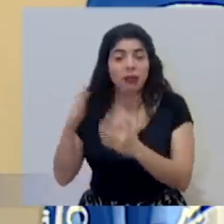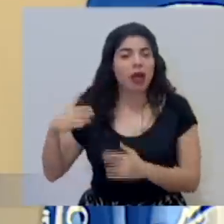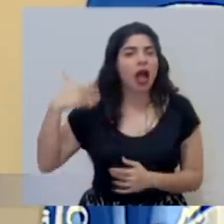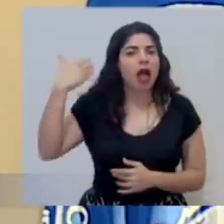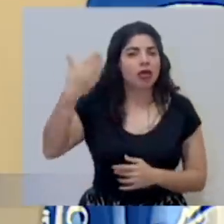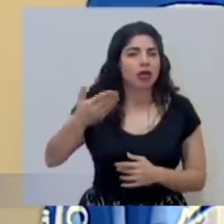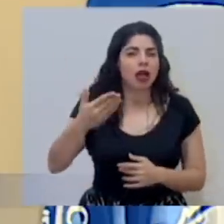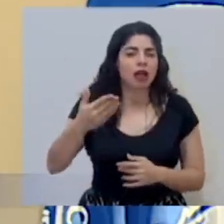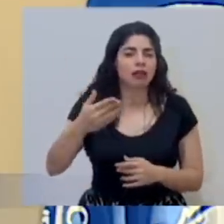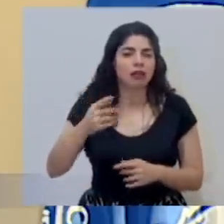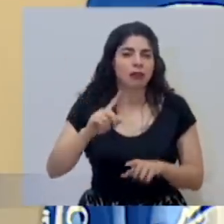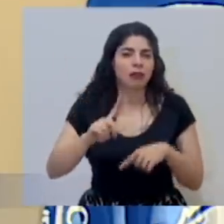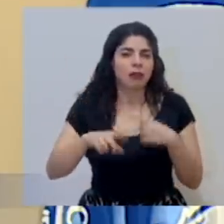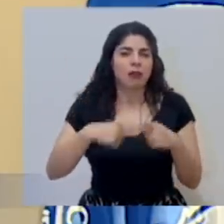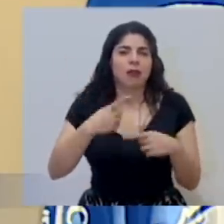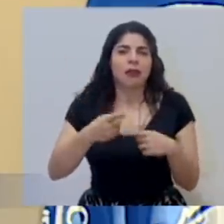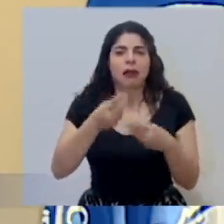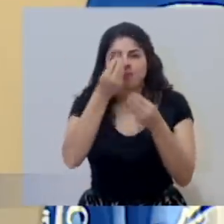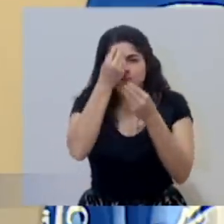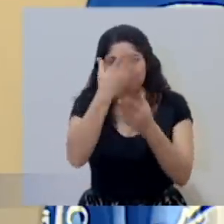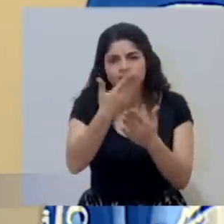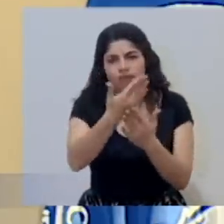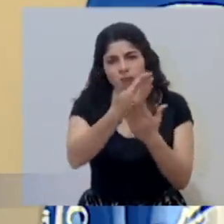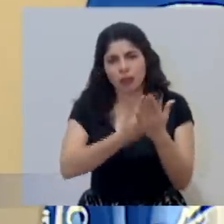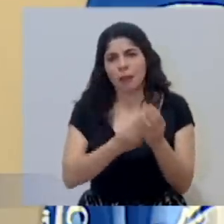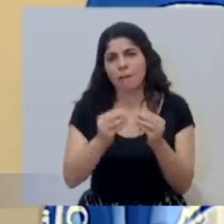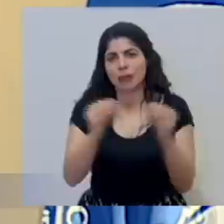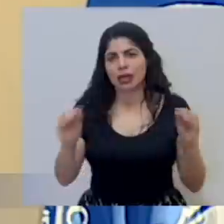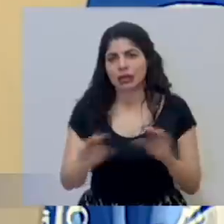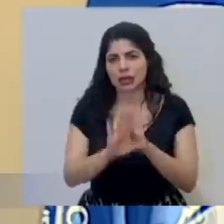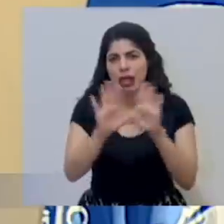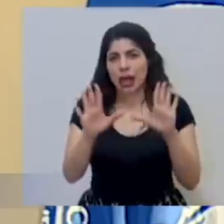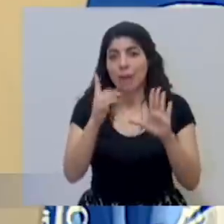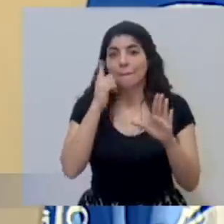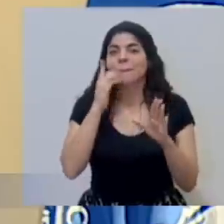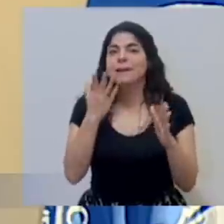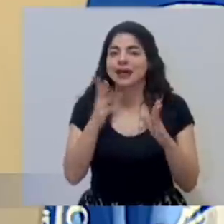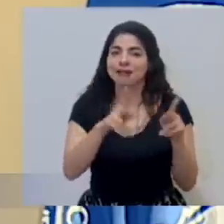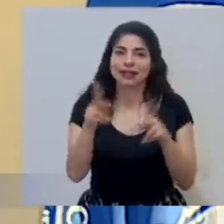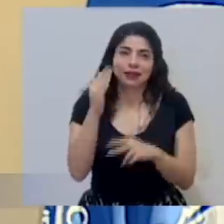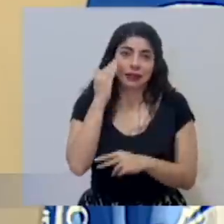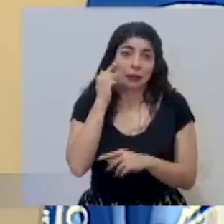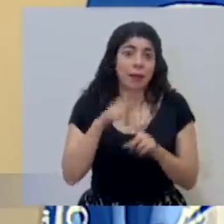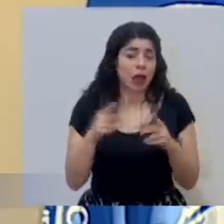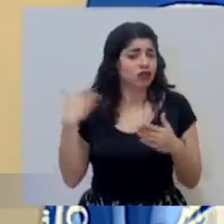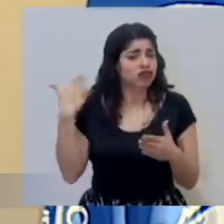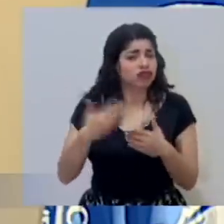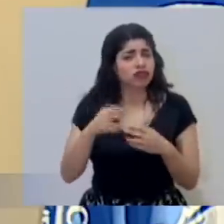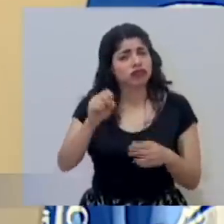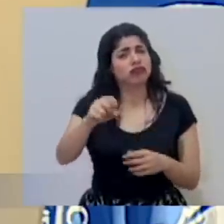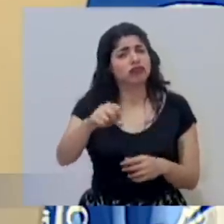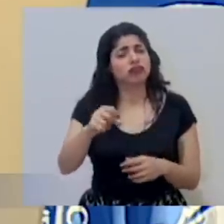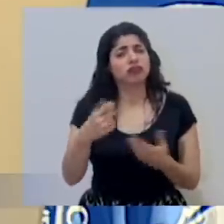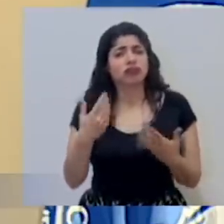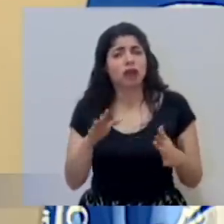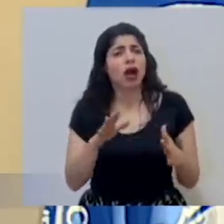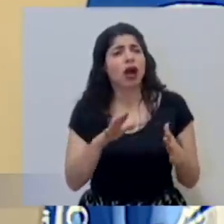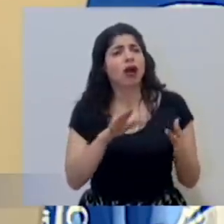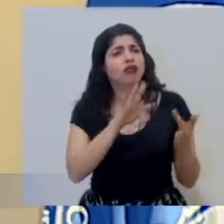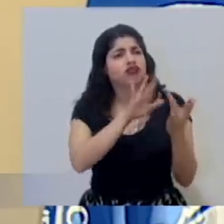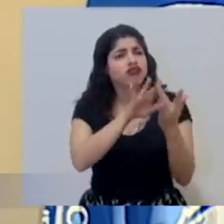adelante vamos a estar dando un informe mucho más claro para que también las personas sepan pero si se ha estado manejando con